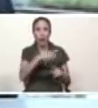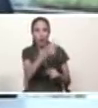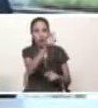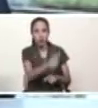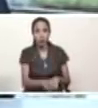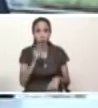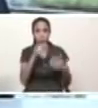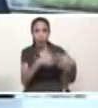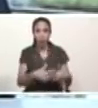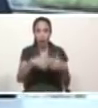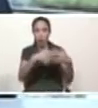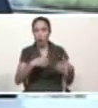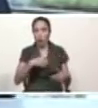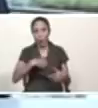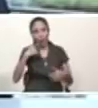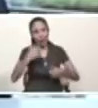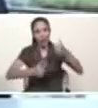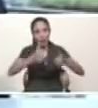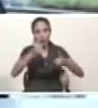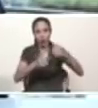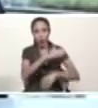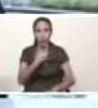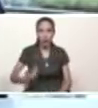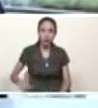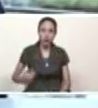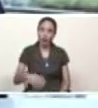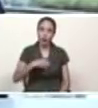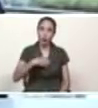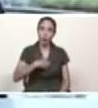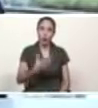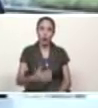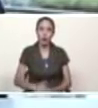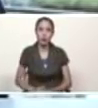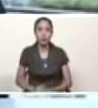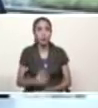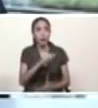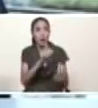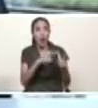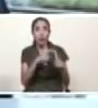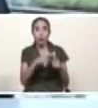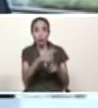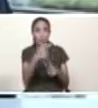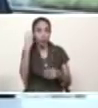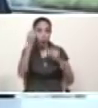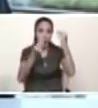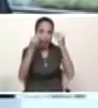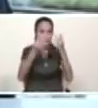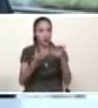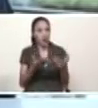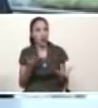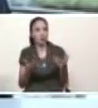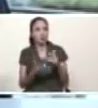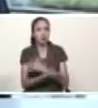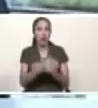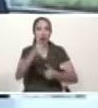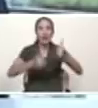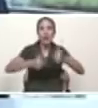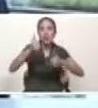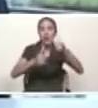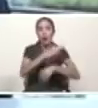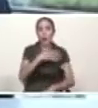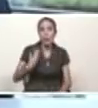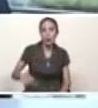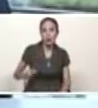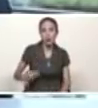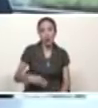en venezuela entonces está pensando en que candidatura presidencial al maipen no será que está en